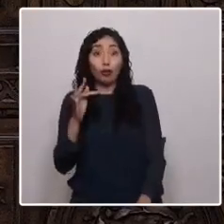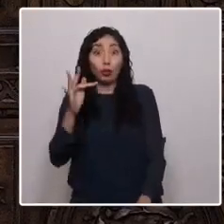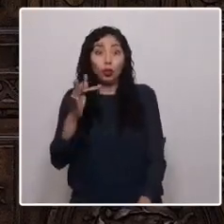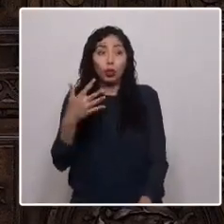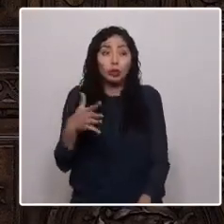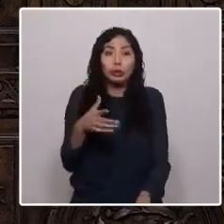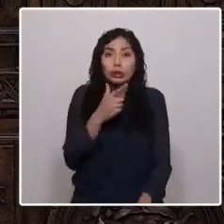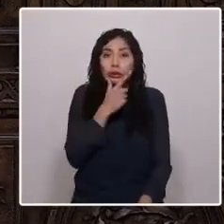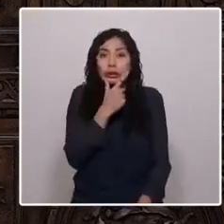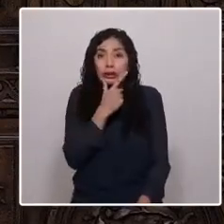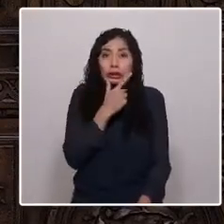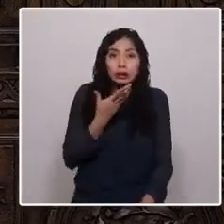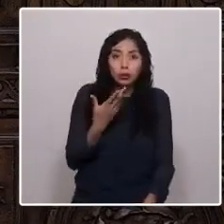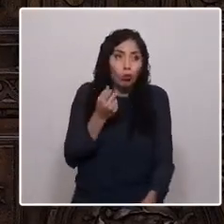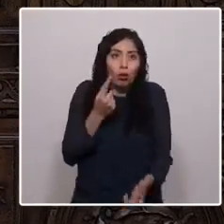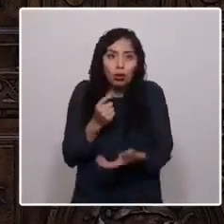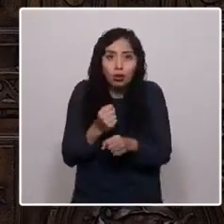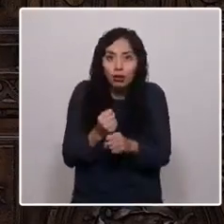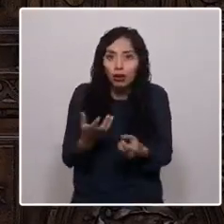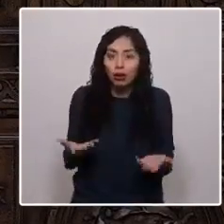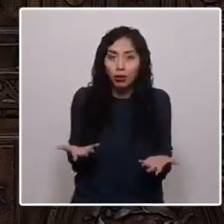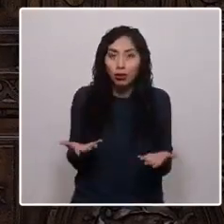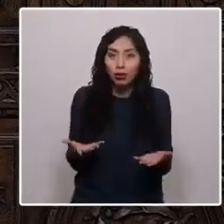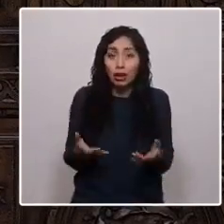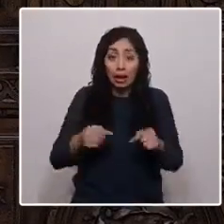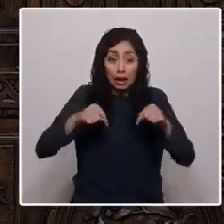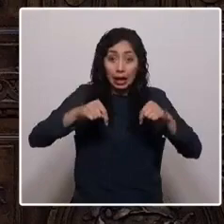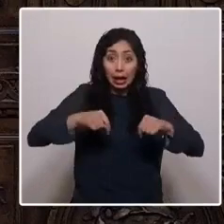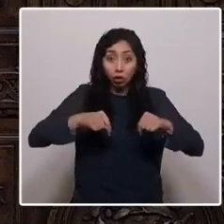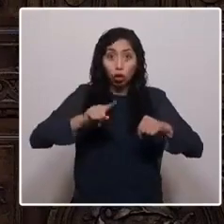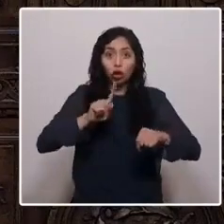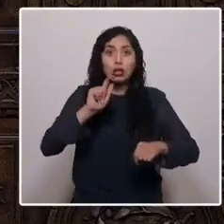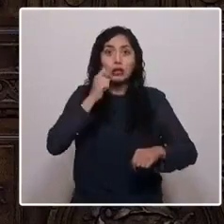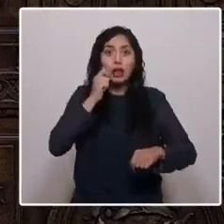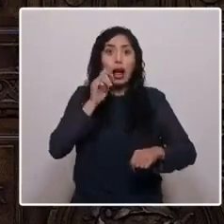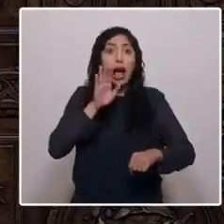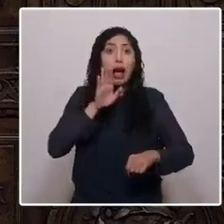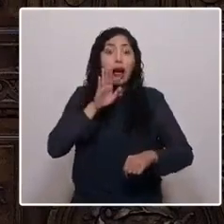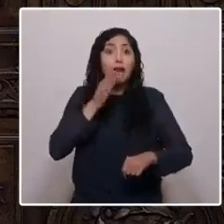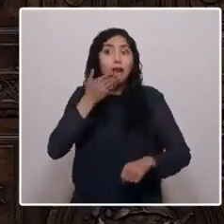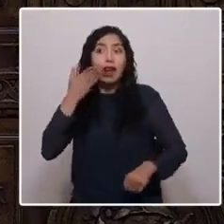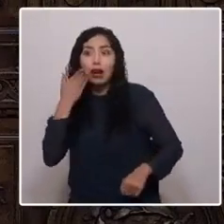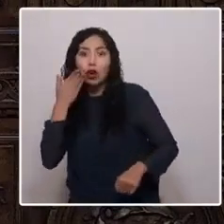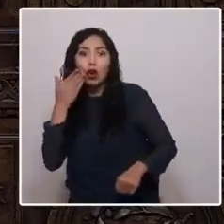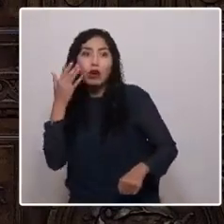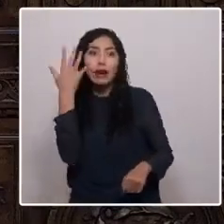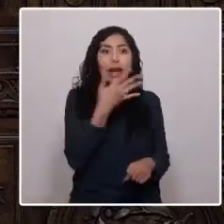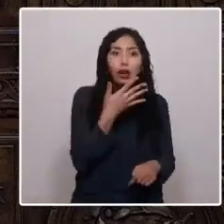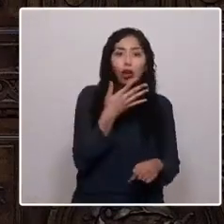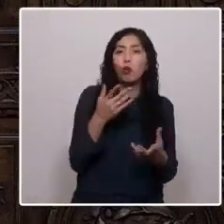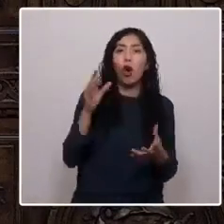incertidumbre. Esto no es ni blanco ni negro, tiene matices.